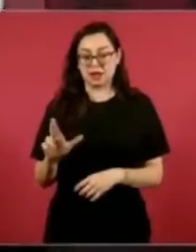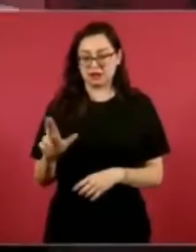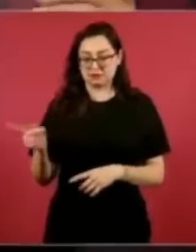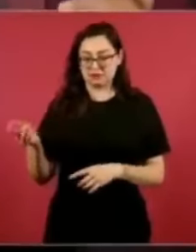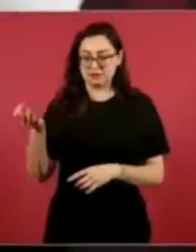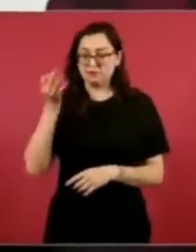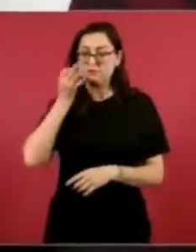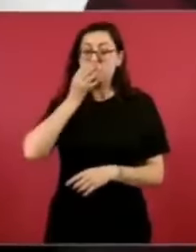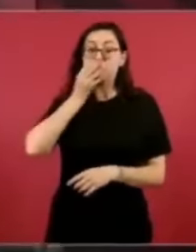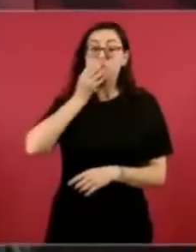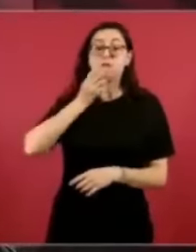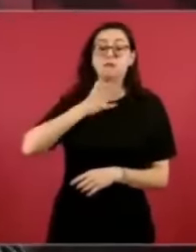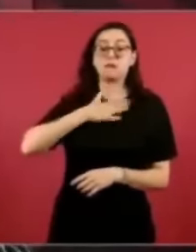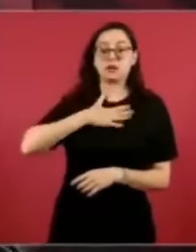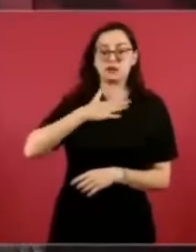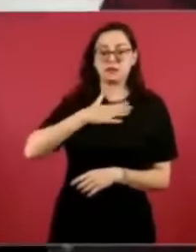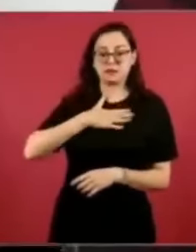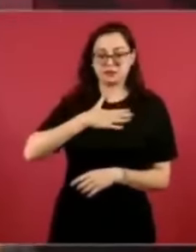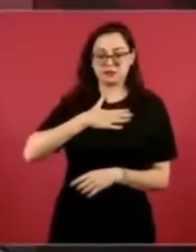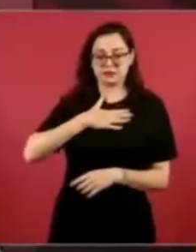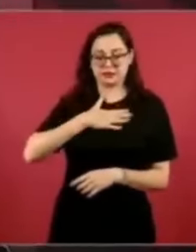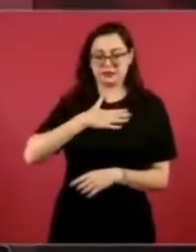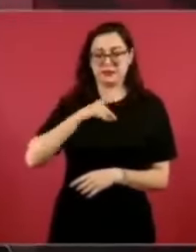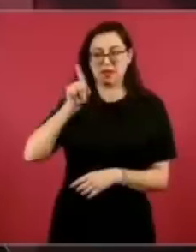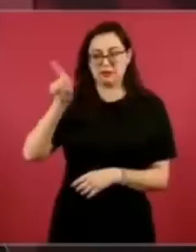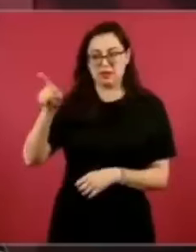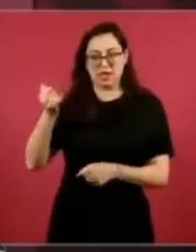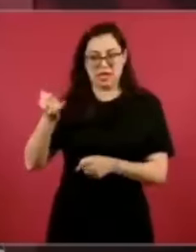el trendelismo.